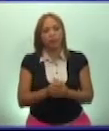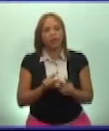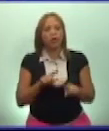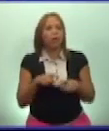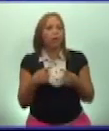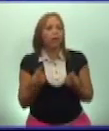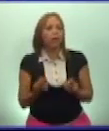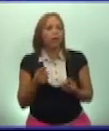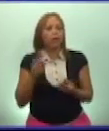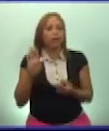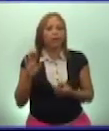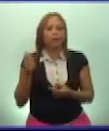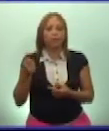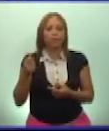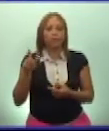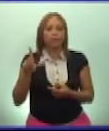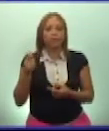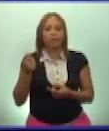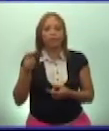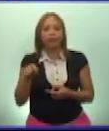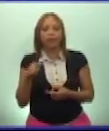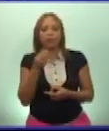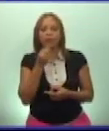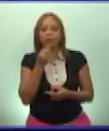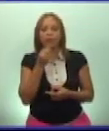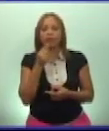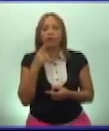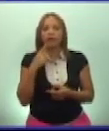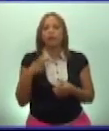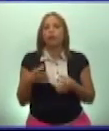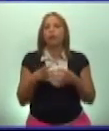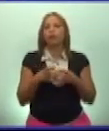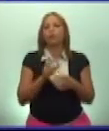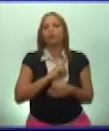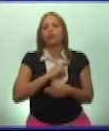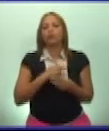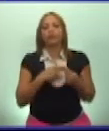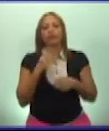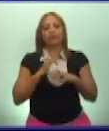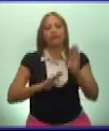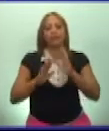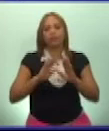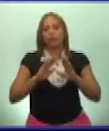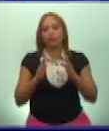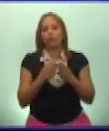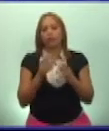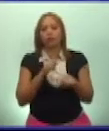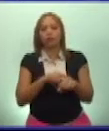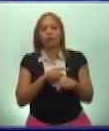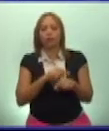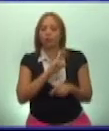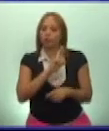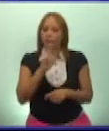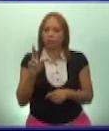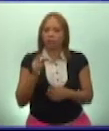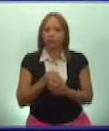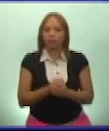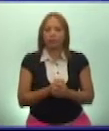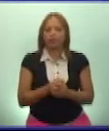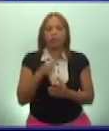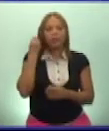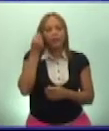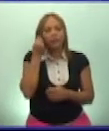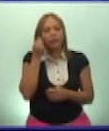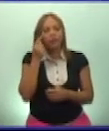qué Blas Roca puede considerarse un comunista de todos los tiempos? Pensamos que si retoman la lectura del